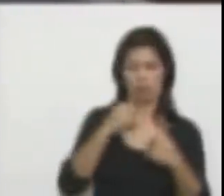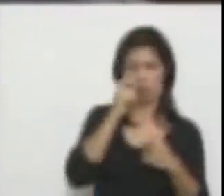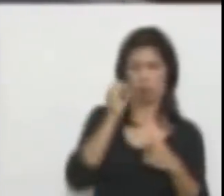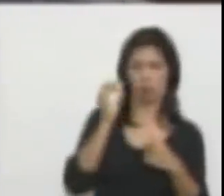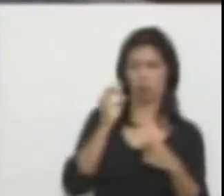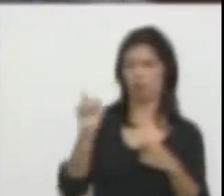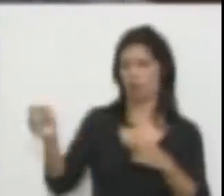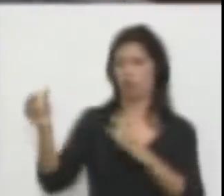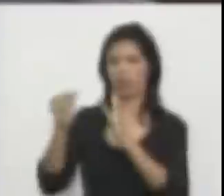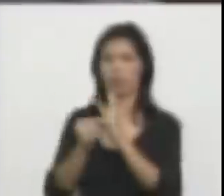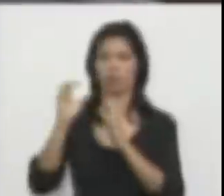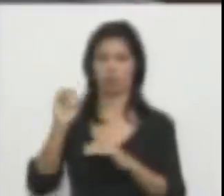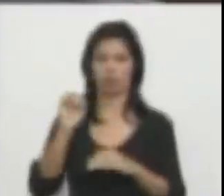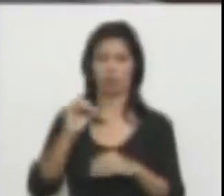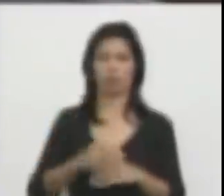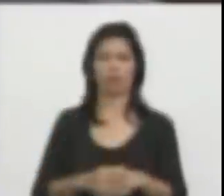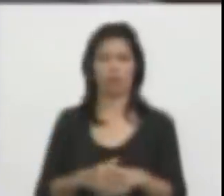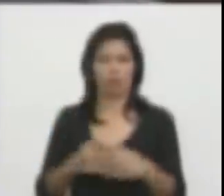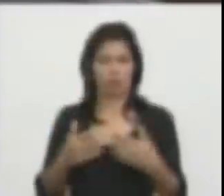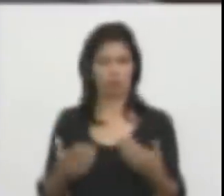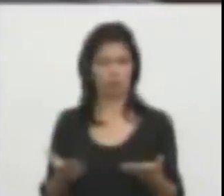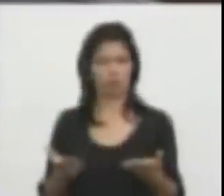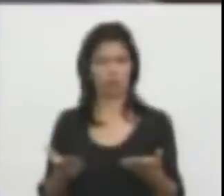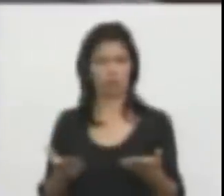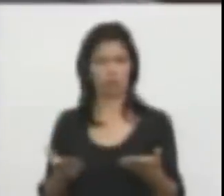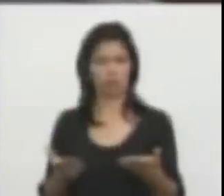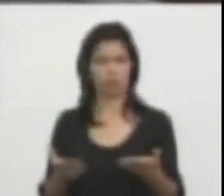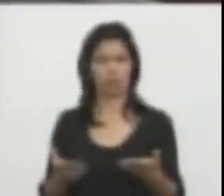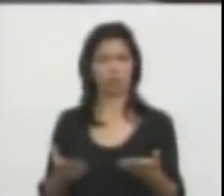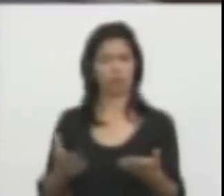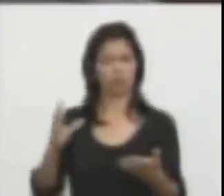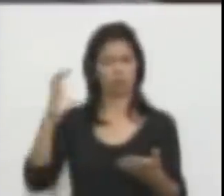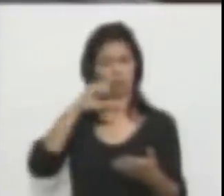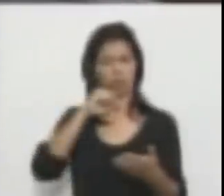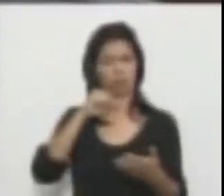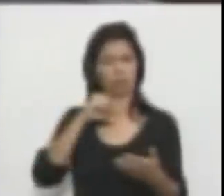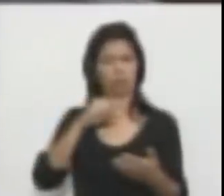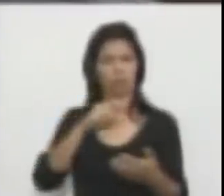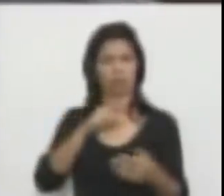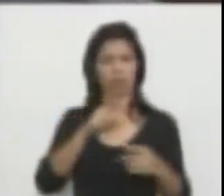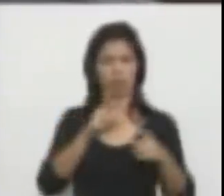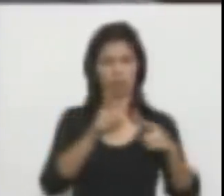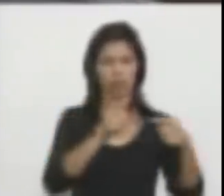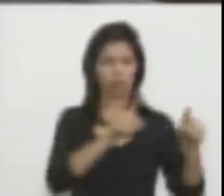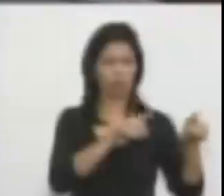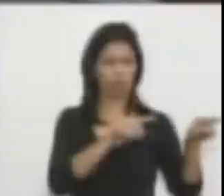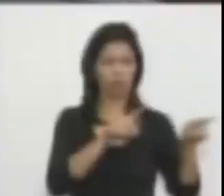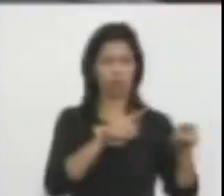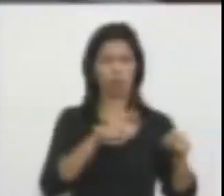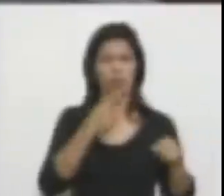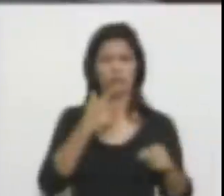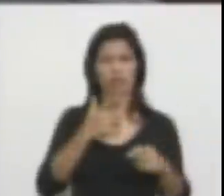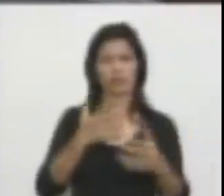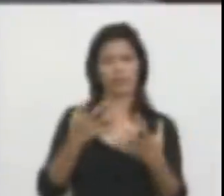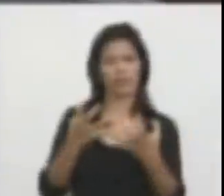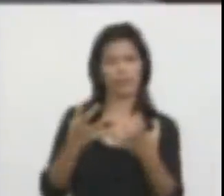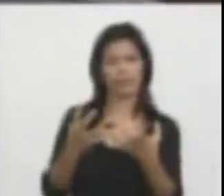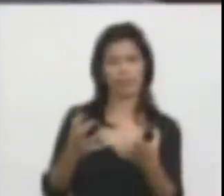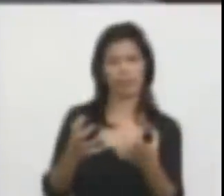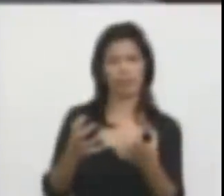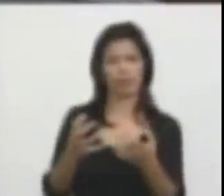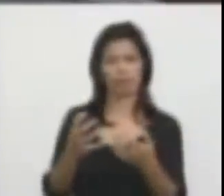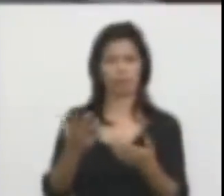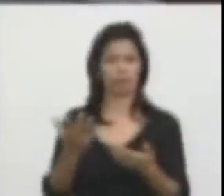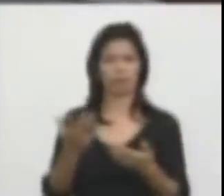no veo que esos consejos que nos dan, desde ángulos tan interesados, sean